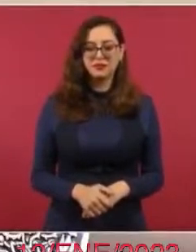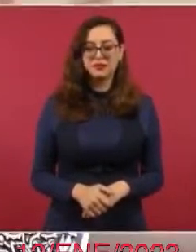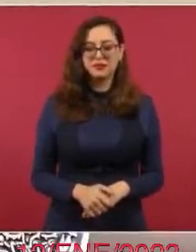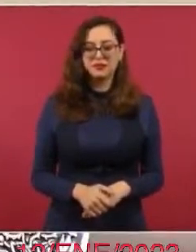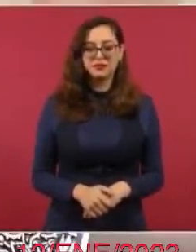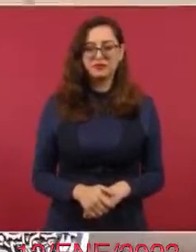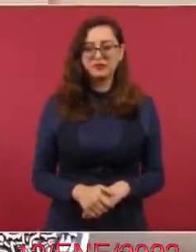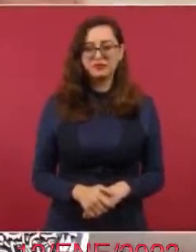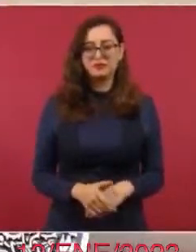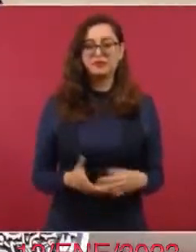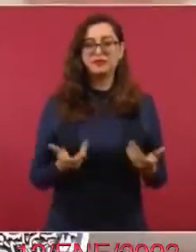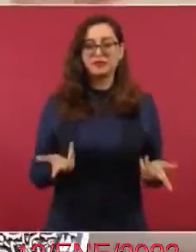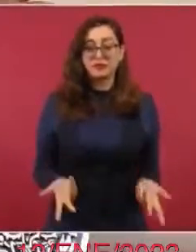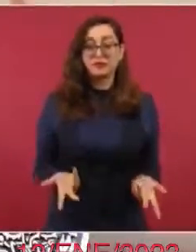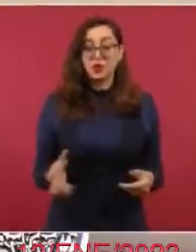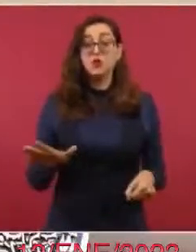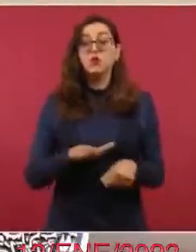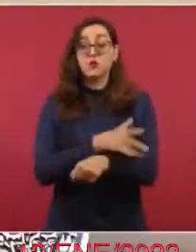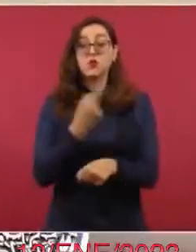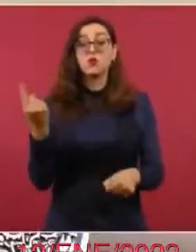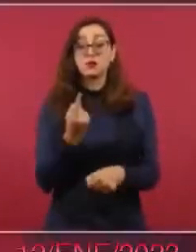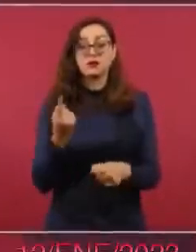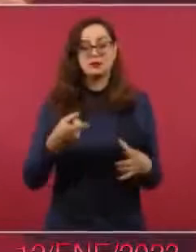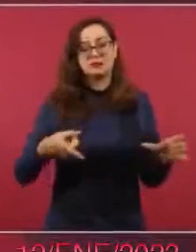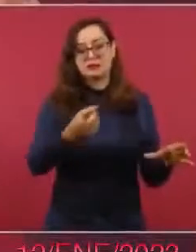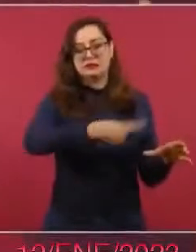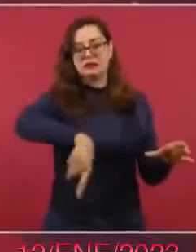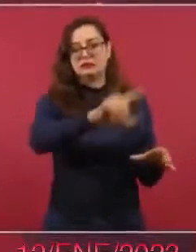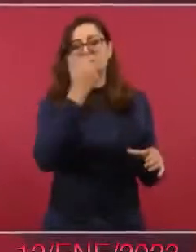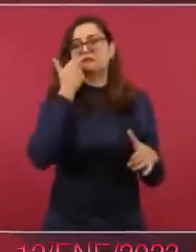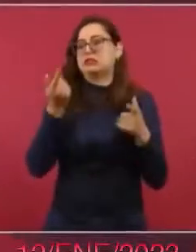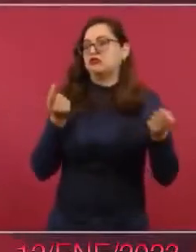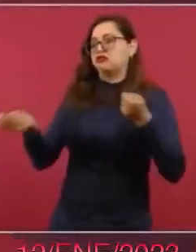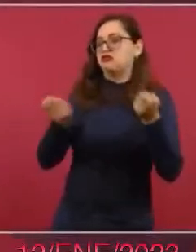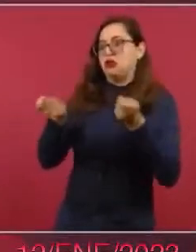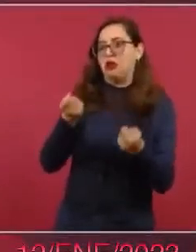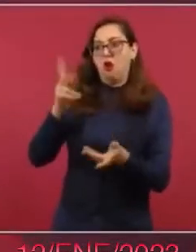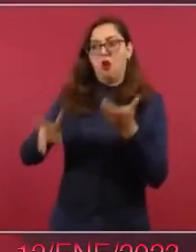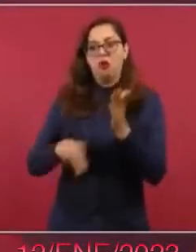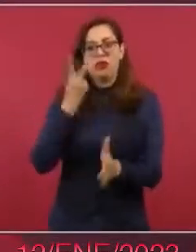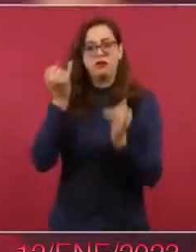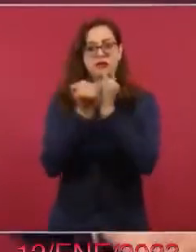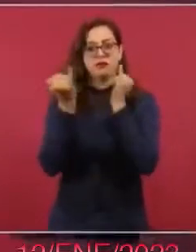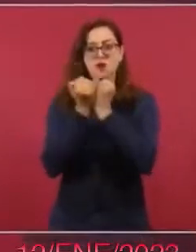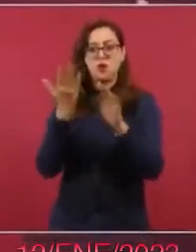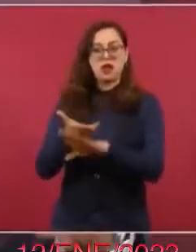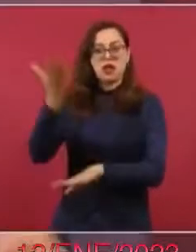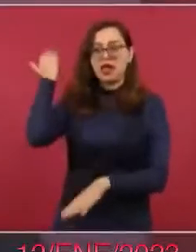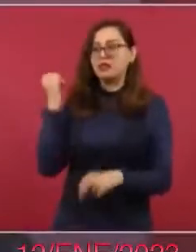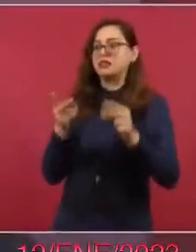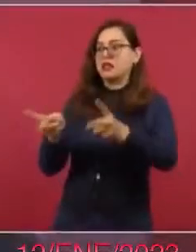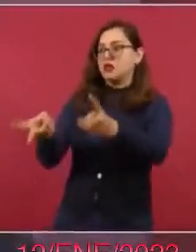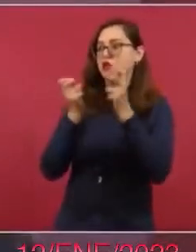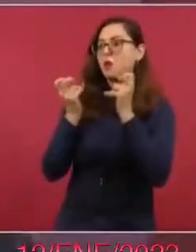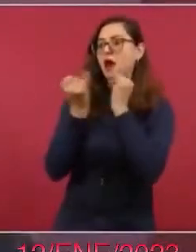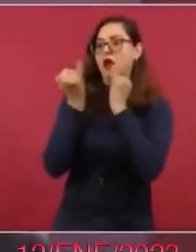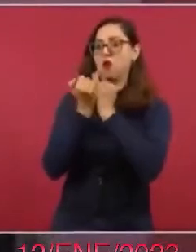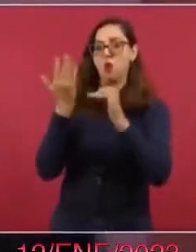Y todo esto es porque no mandan ellos como mandaban antes, porque ya no pueden robar,